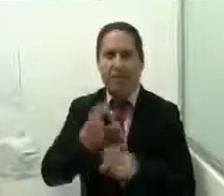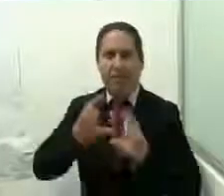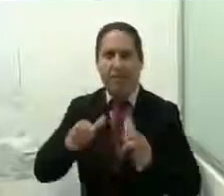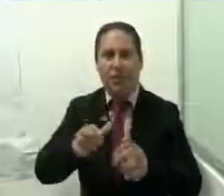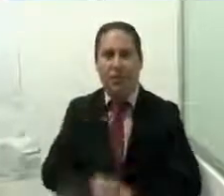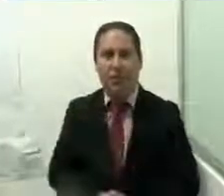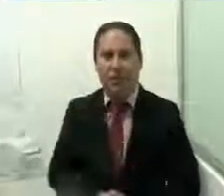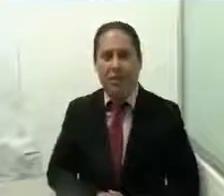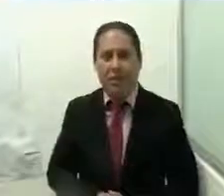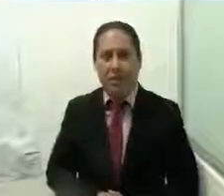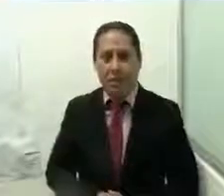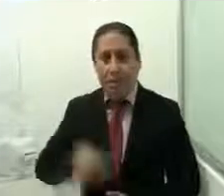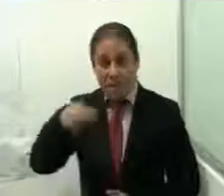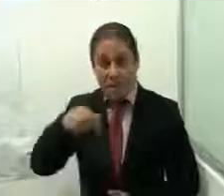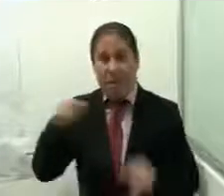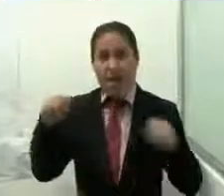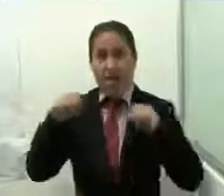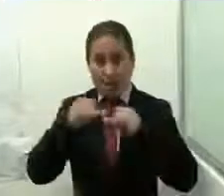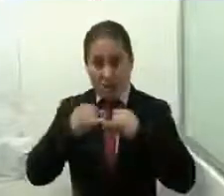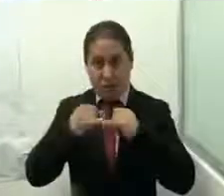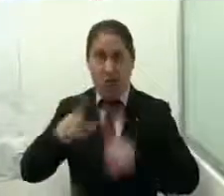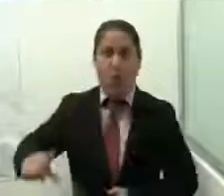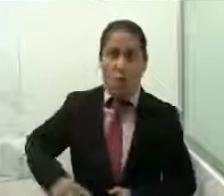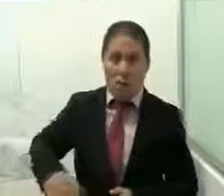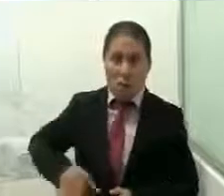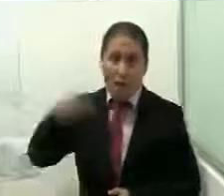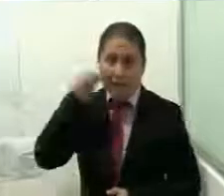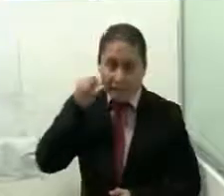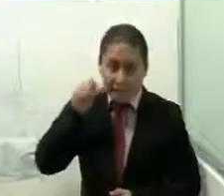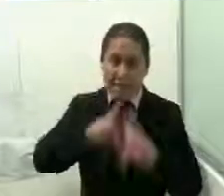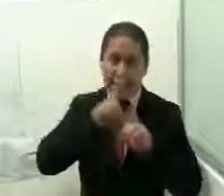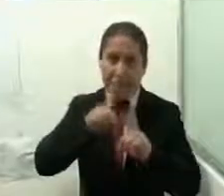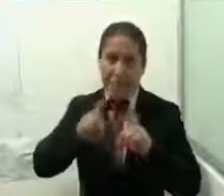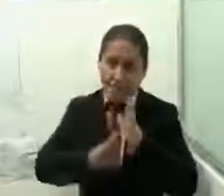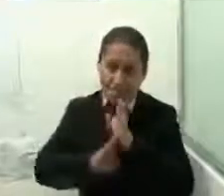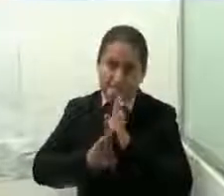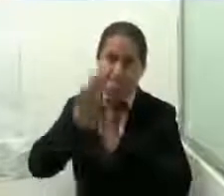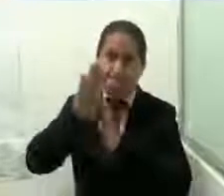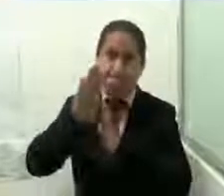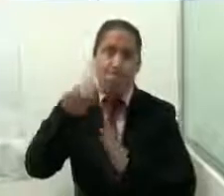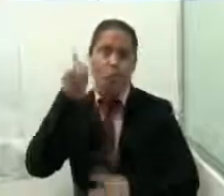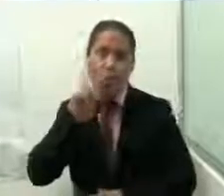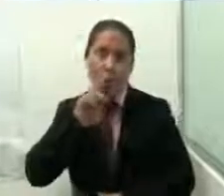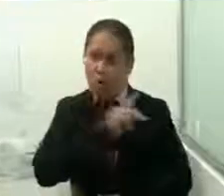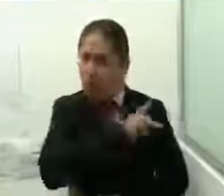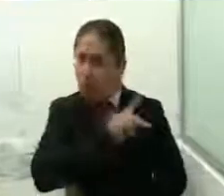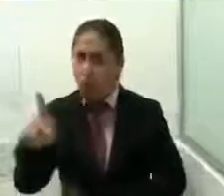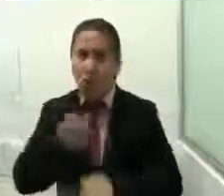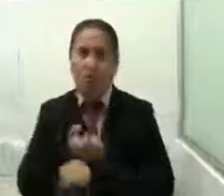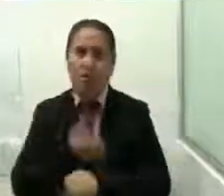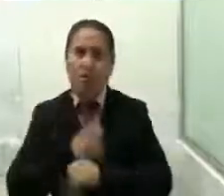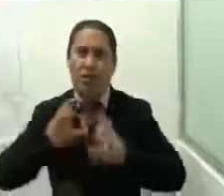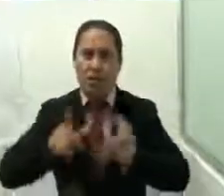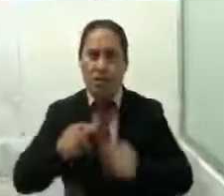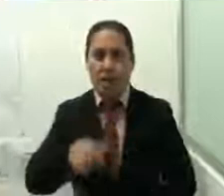dependencia que a través de sus acciones busca alcanzar el desarrollo pleno de las mujeres chiapanecas. Como mujer